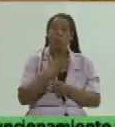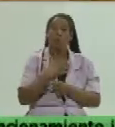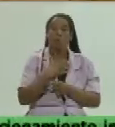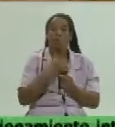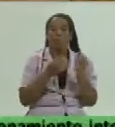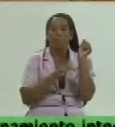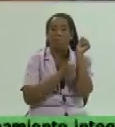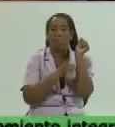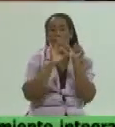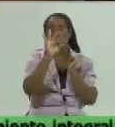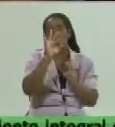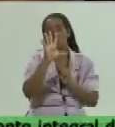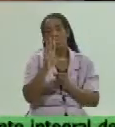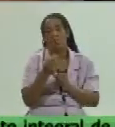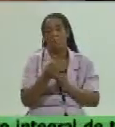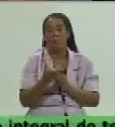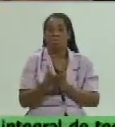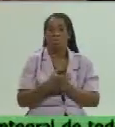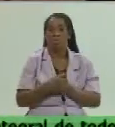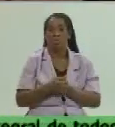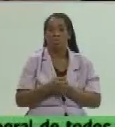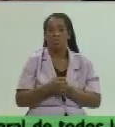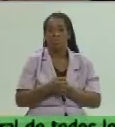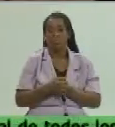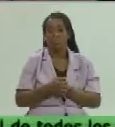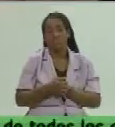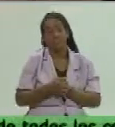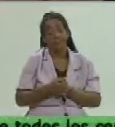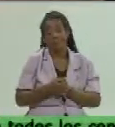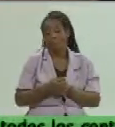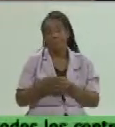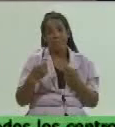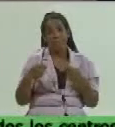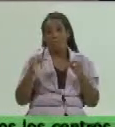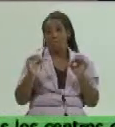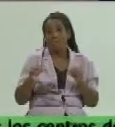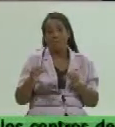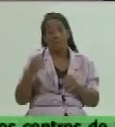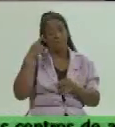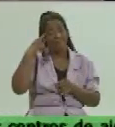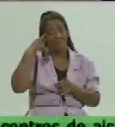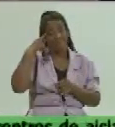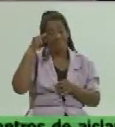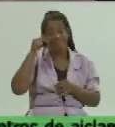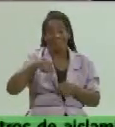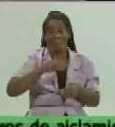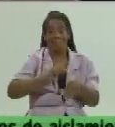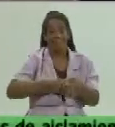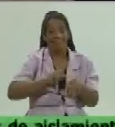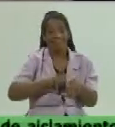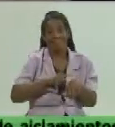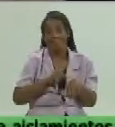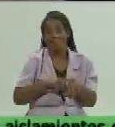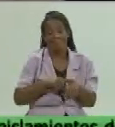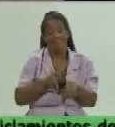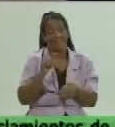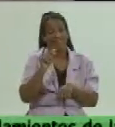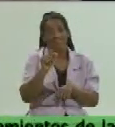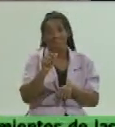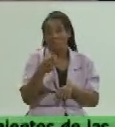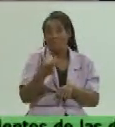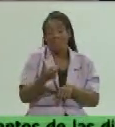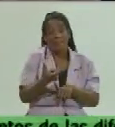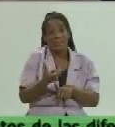sin ningún problema para la población tenemos que ser realista y darnos cuenta que ahora en estos momentos los precios tienen un valor